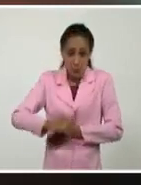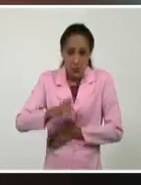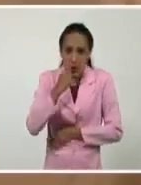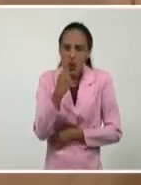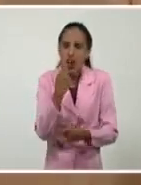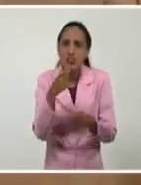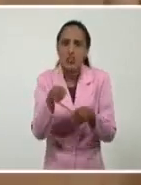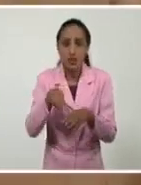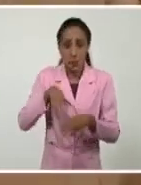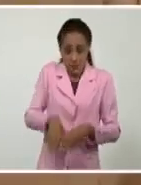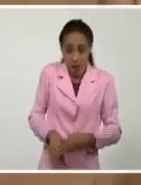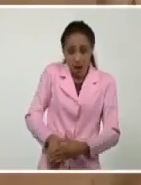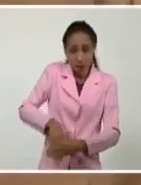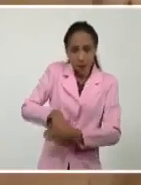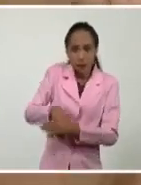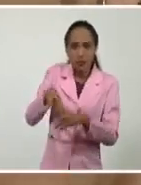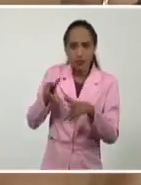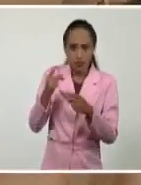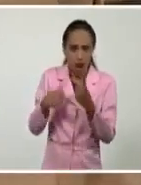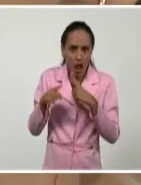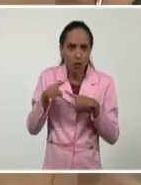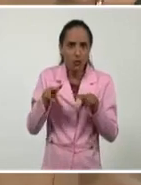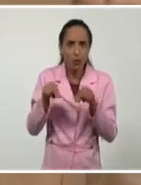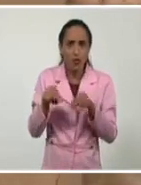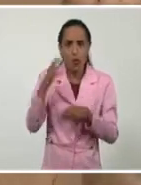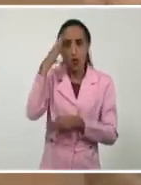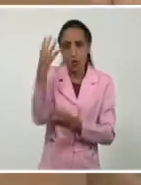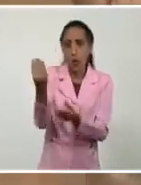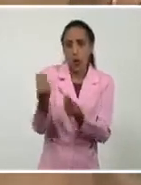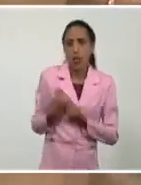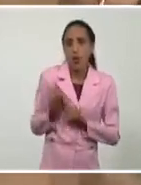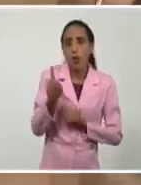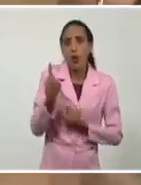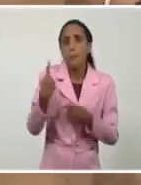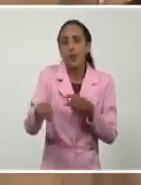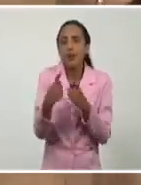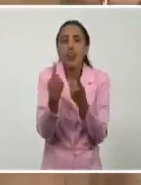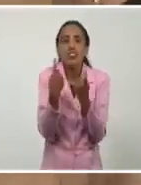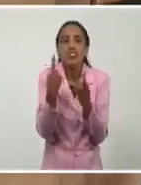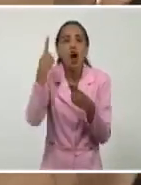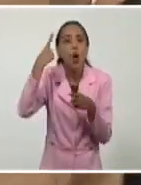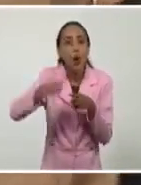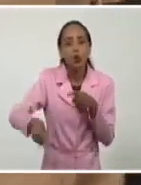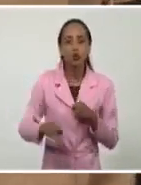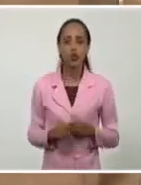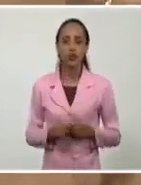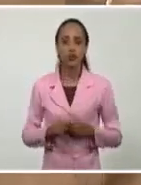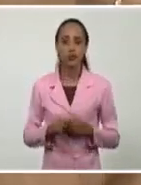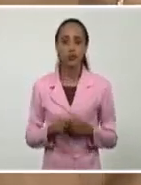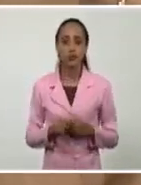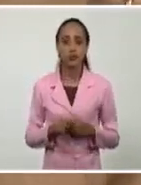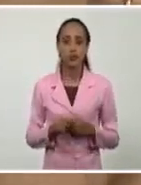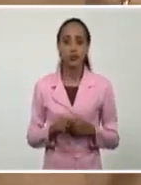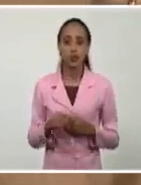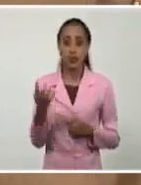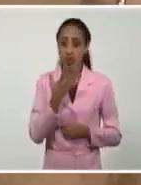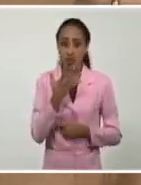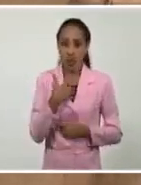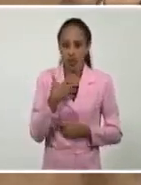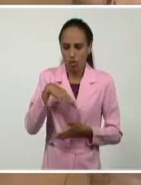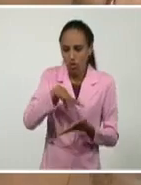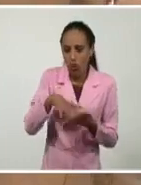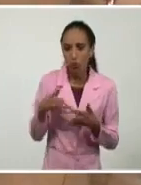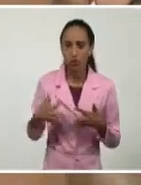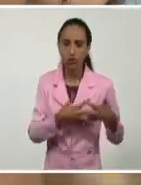prótesis, que, a ver, el gobierno le puso una prótesis, pero no es la que él necesita. La que necesita él la tiene el imperio, o sea,